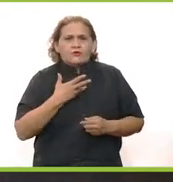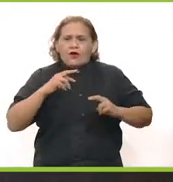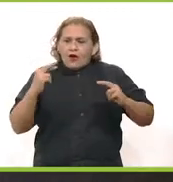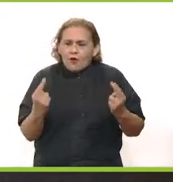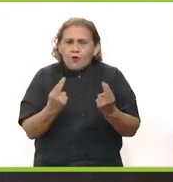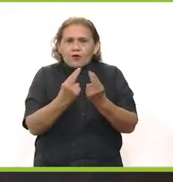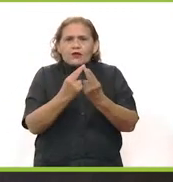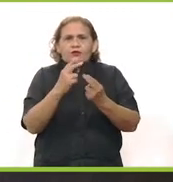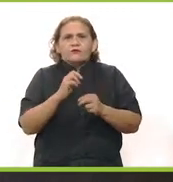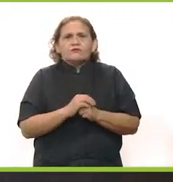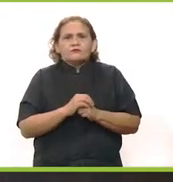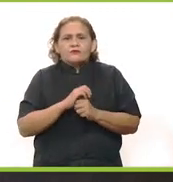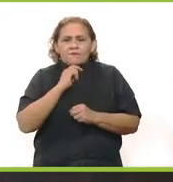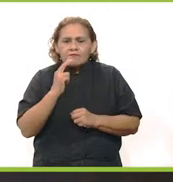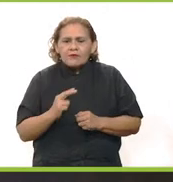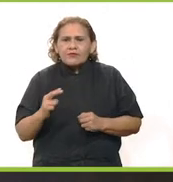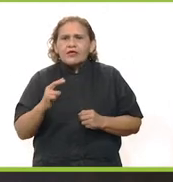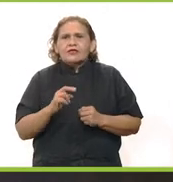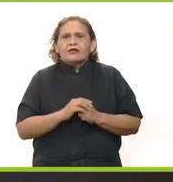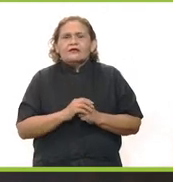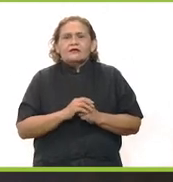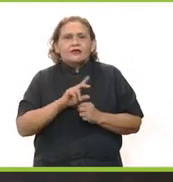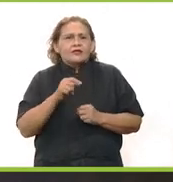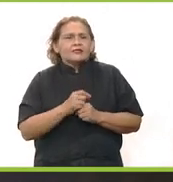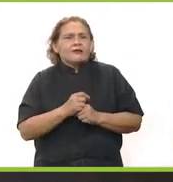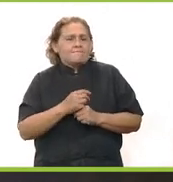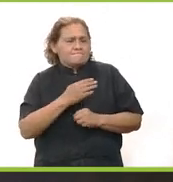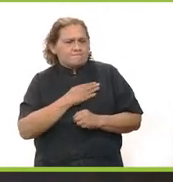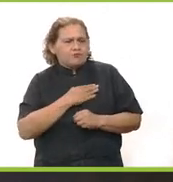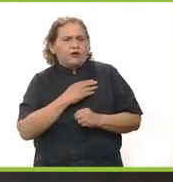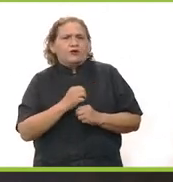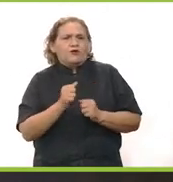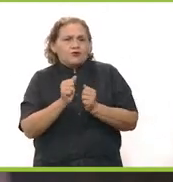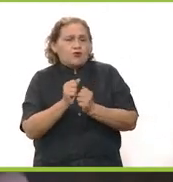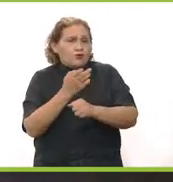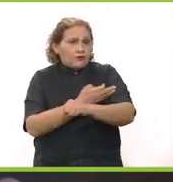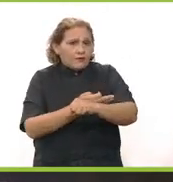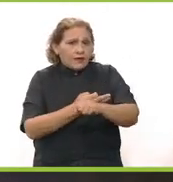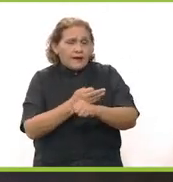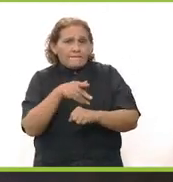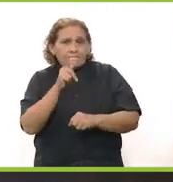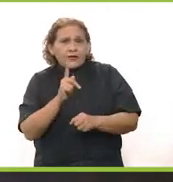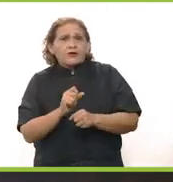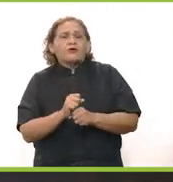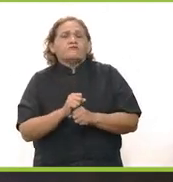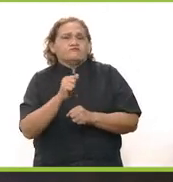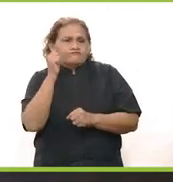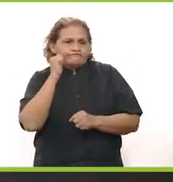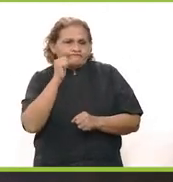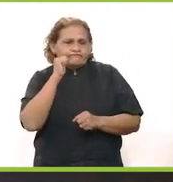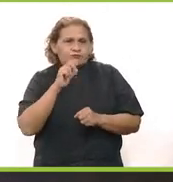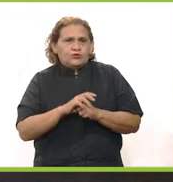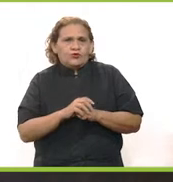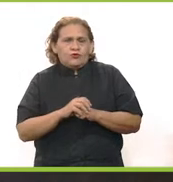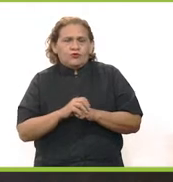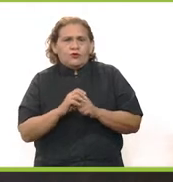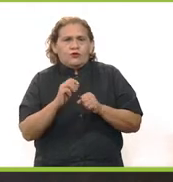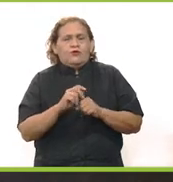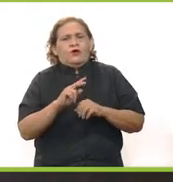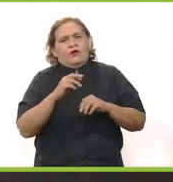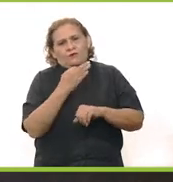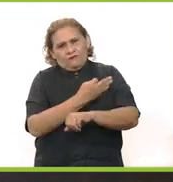Navidad podamos tener una reunión navideña, el día de Navidad, que sea muy buena, que sea con nuestros familiares, pero siempre también